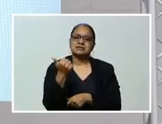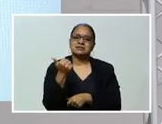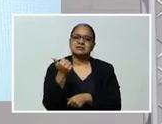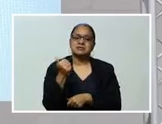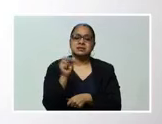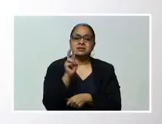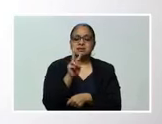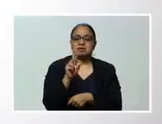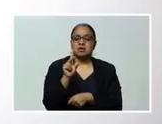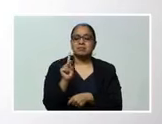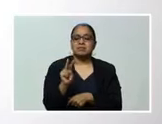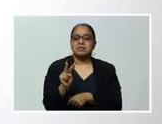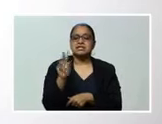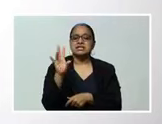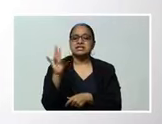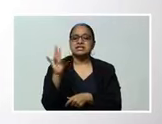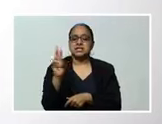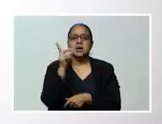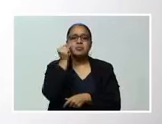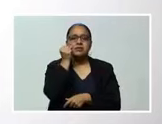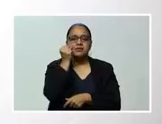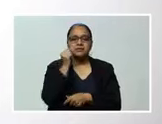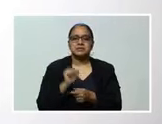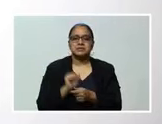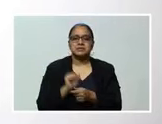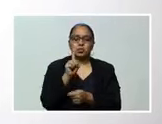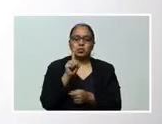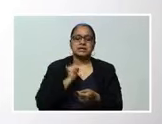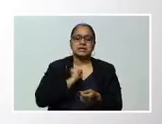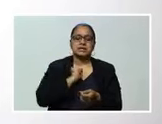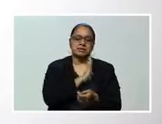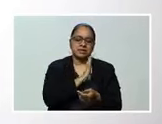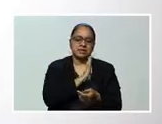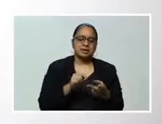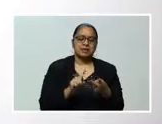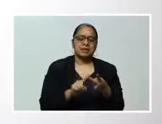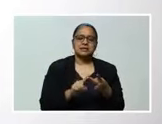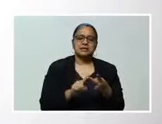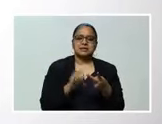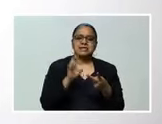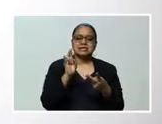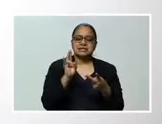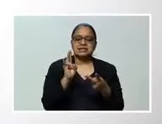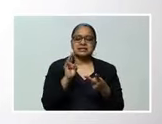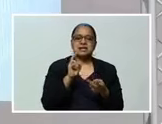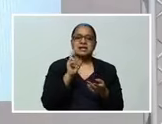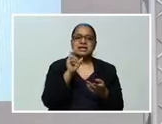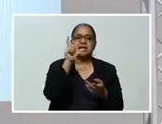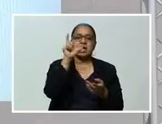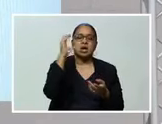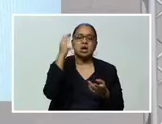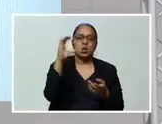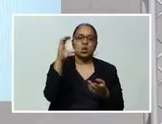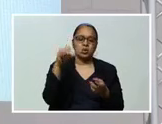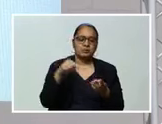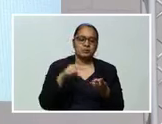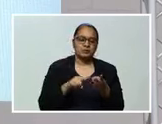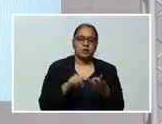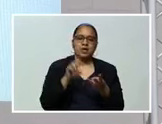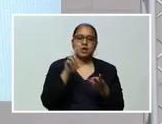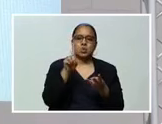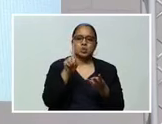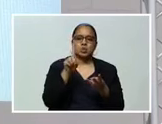127 pruebas Y corresponden 1 a Santa Bárbara 1 a La Paz 7 del Departamento de Colón Y 1 del